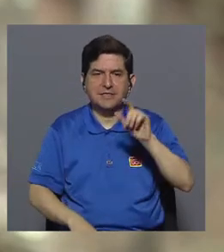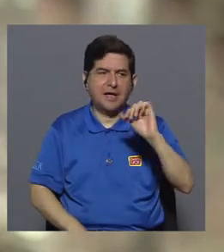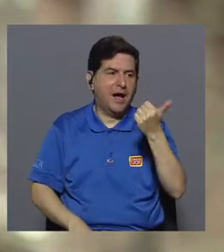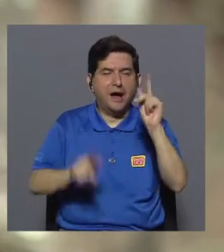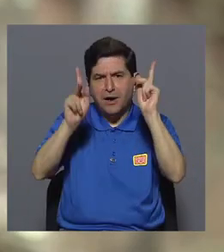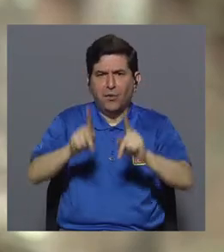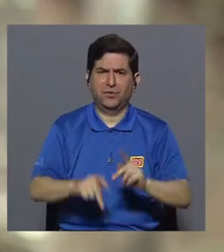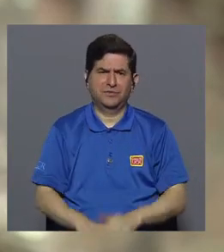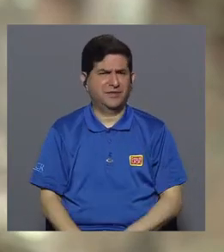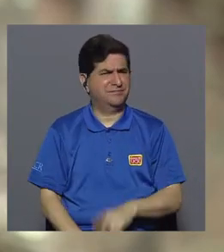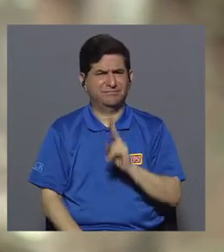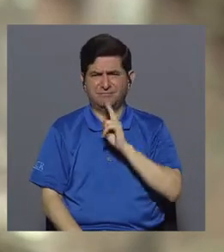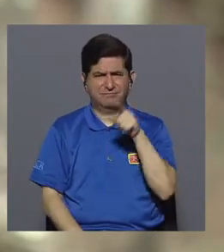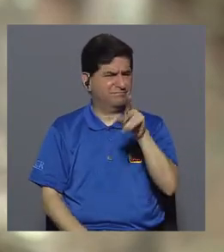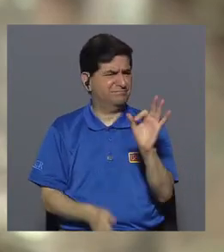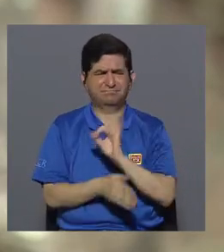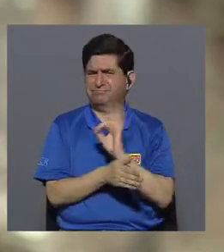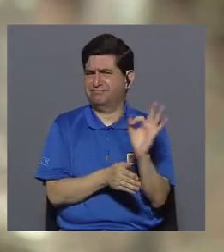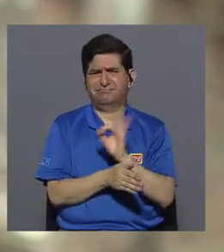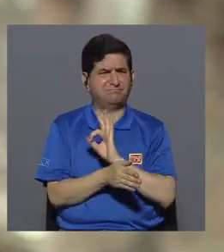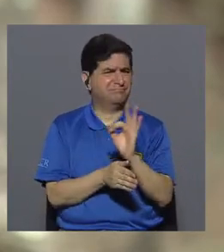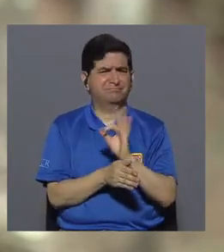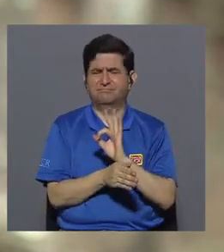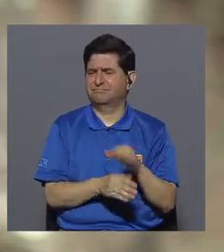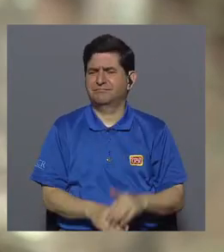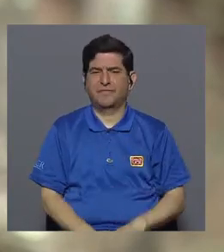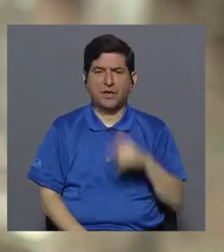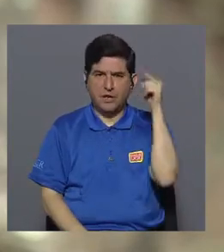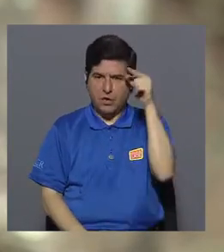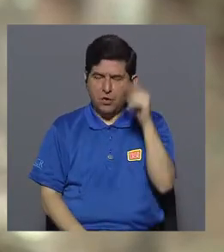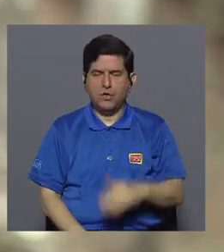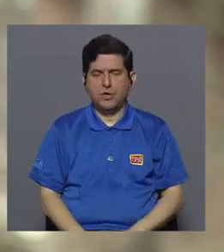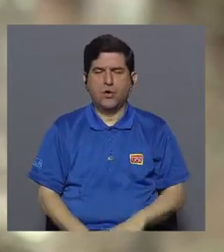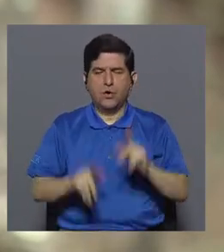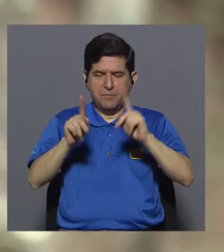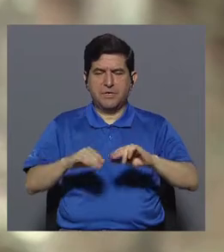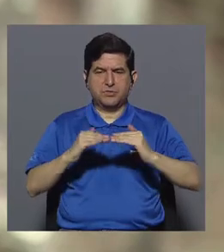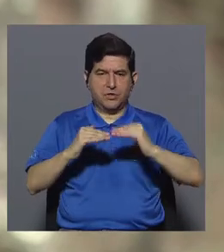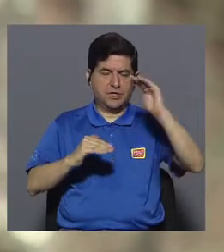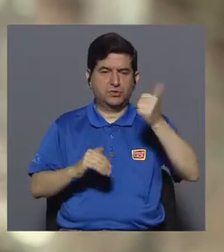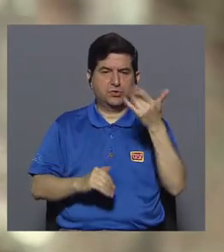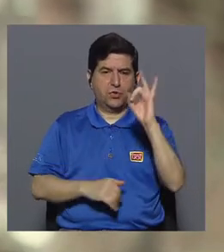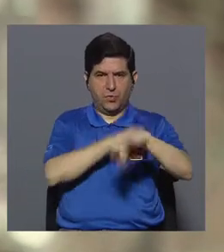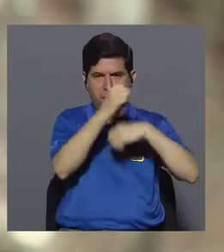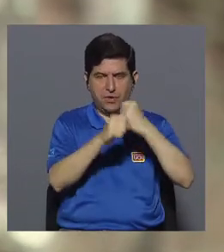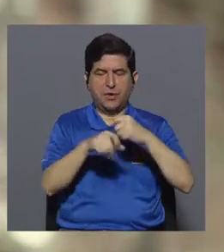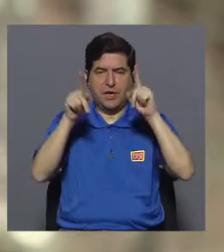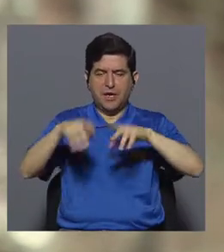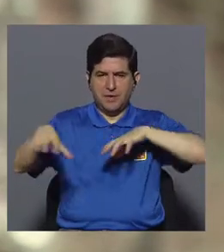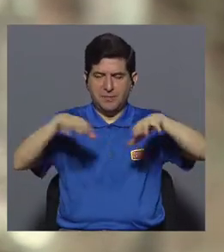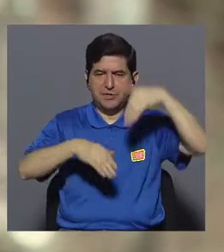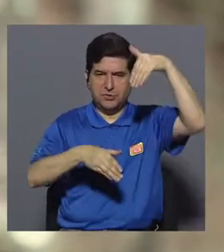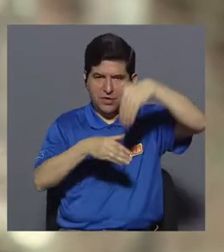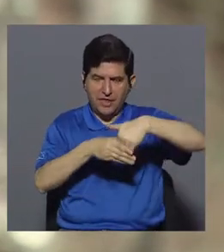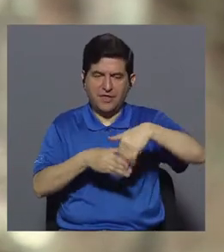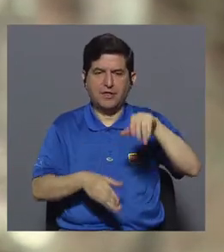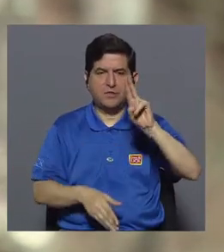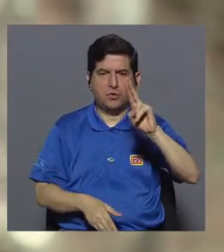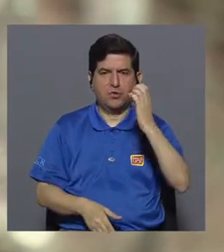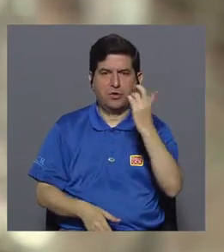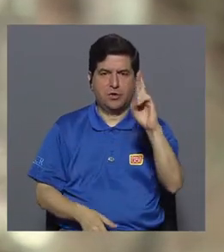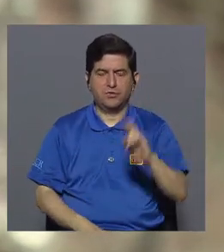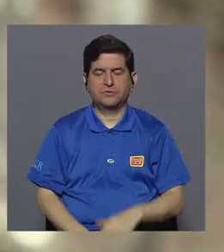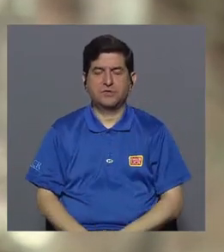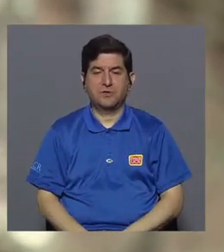un usuario y realmente así no funciona, por supuesto ser mayor de edad y ser una persona activa de la Universidad de Costa